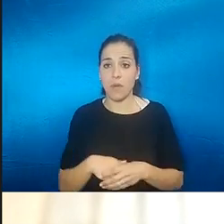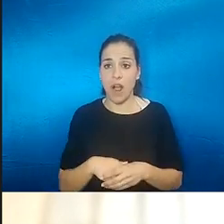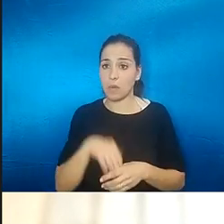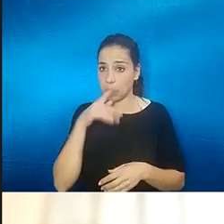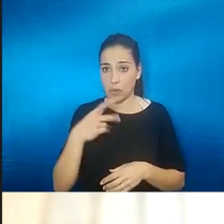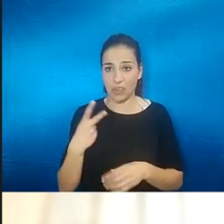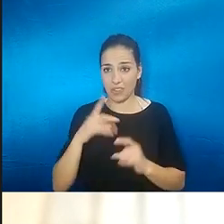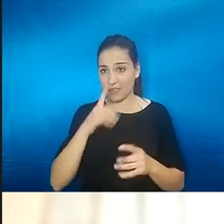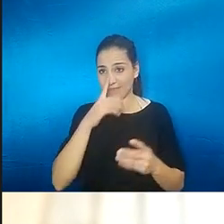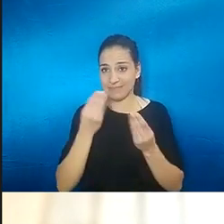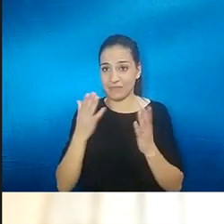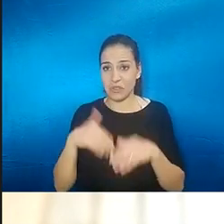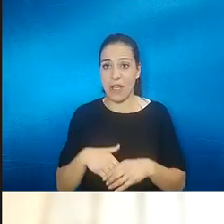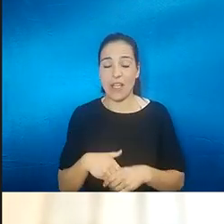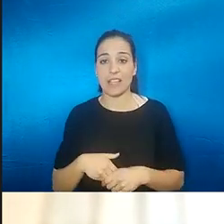lo mismo